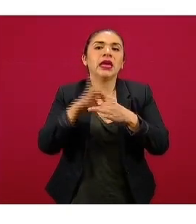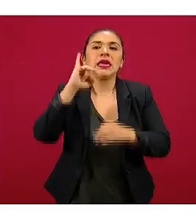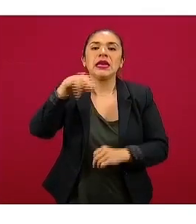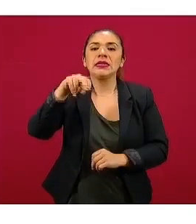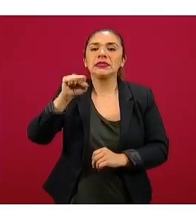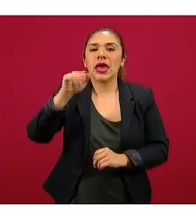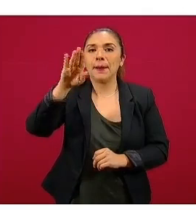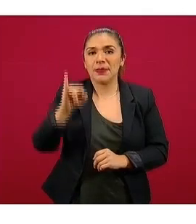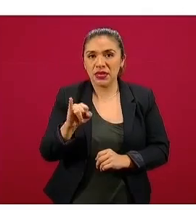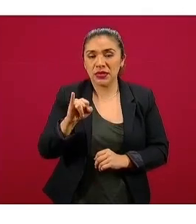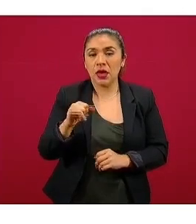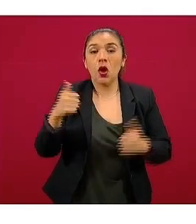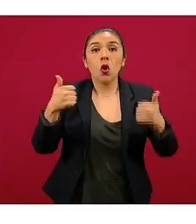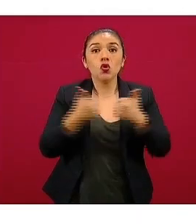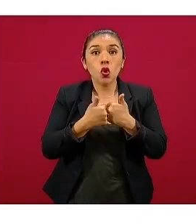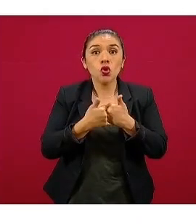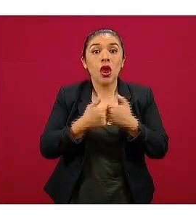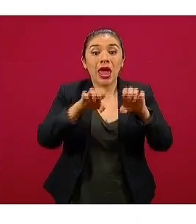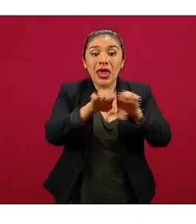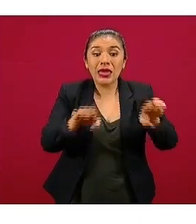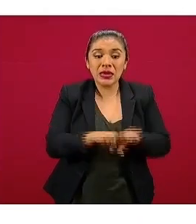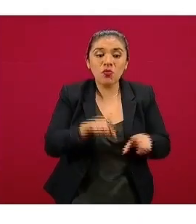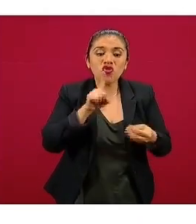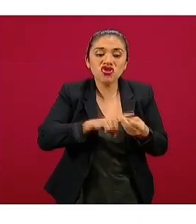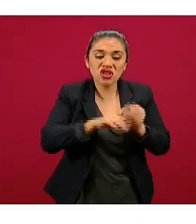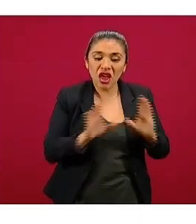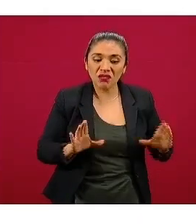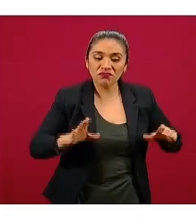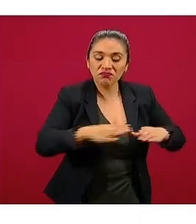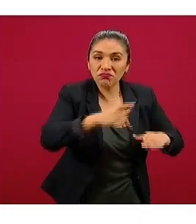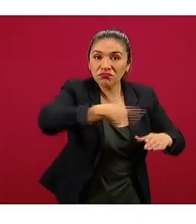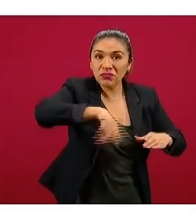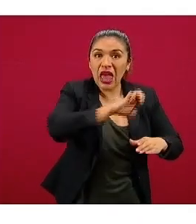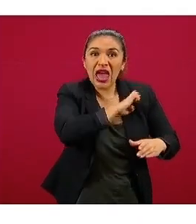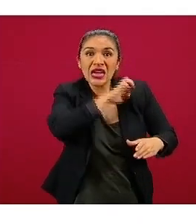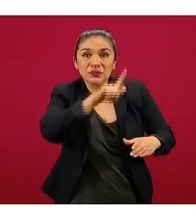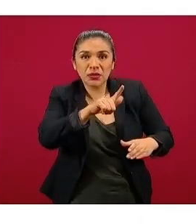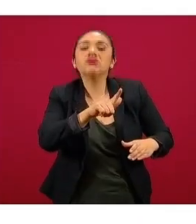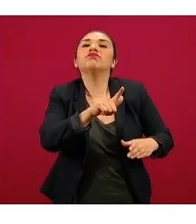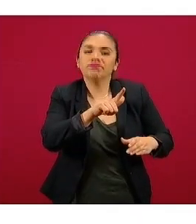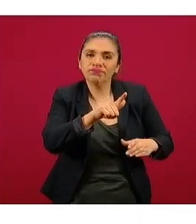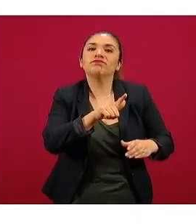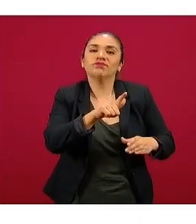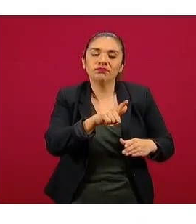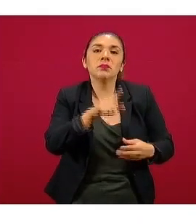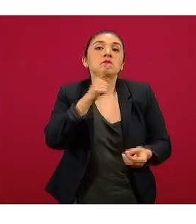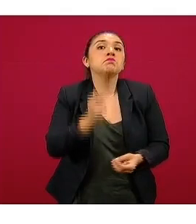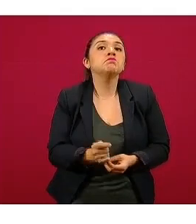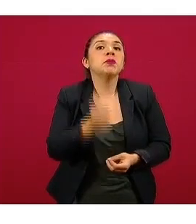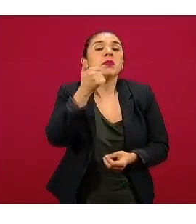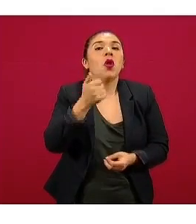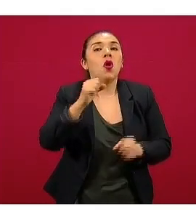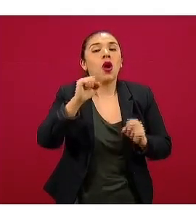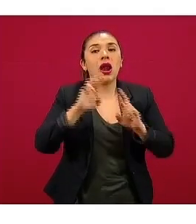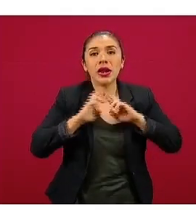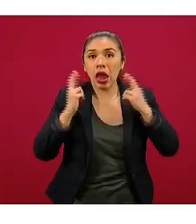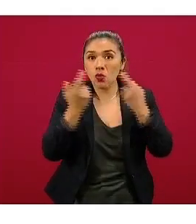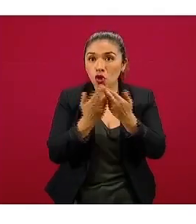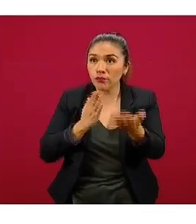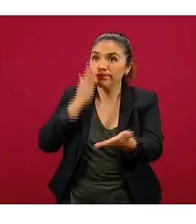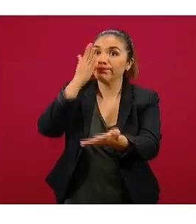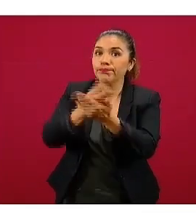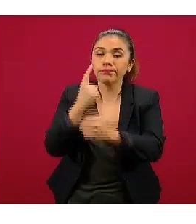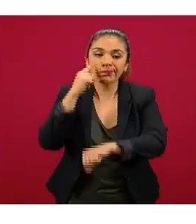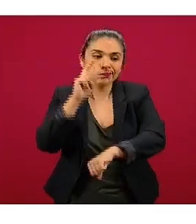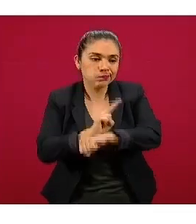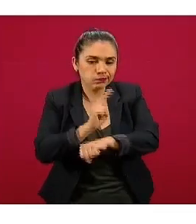INSABI. Los equipos de especialistas bajan a la entidad federativa, tienen primero reuniones presenciales y de